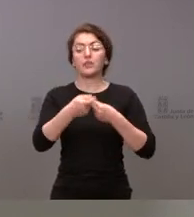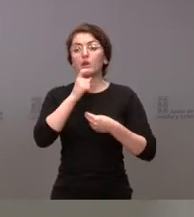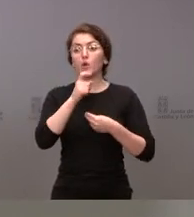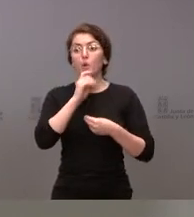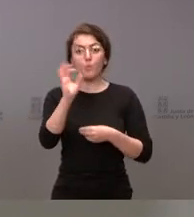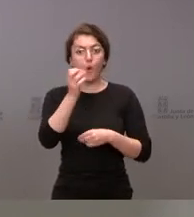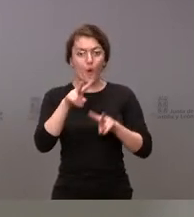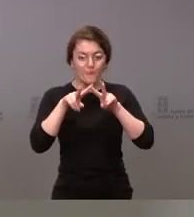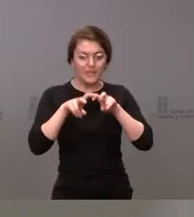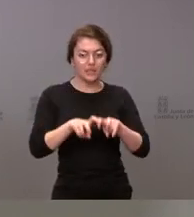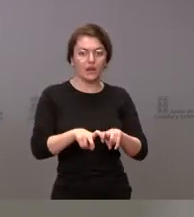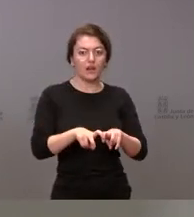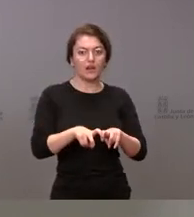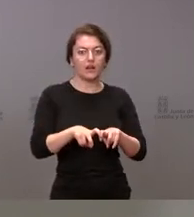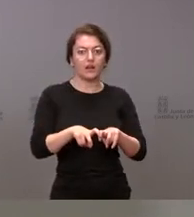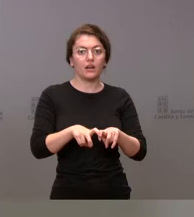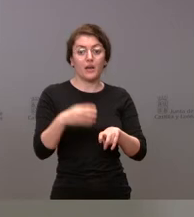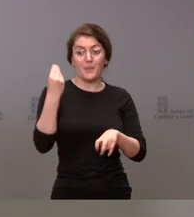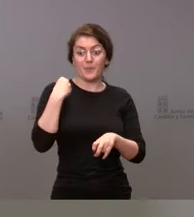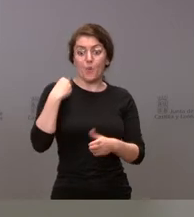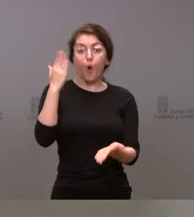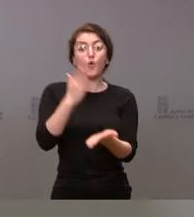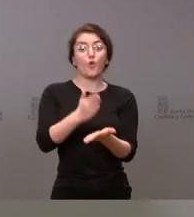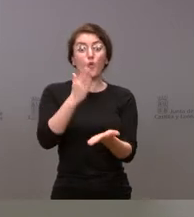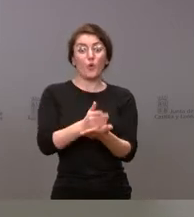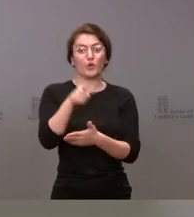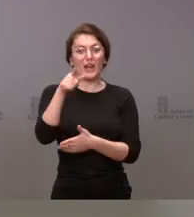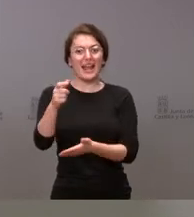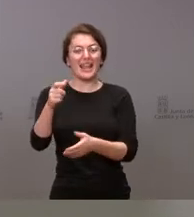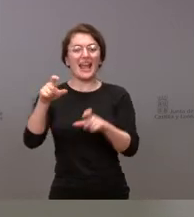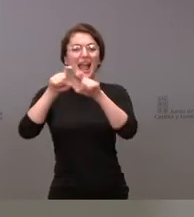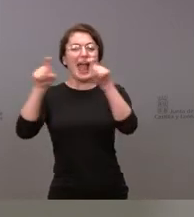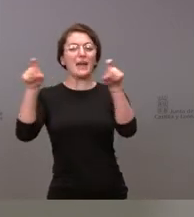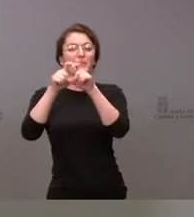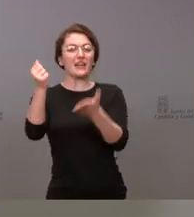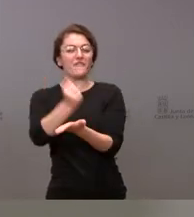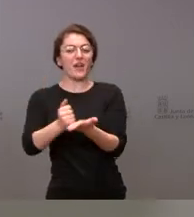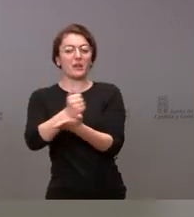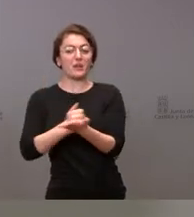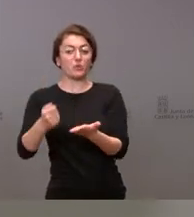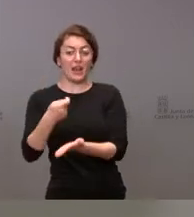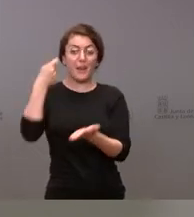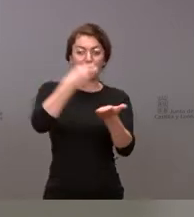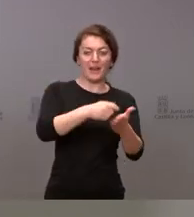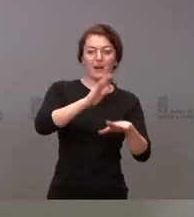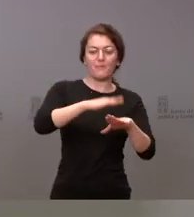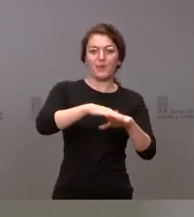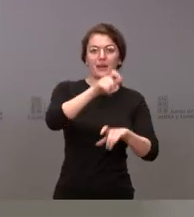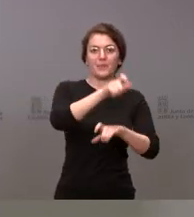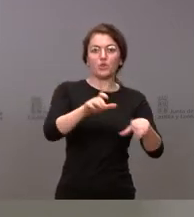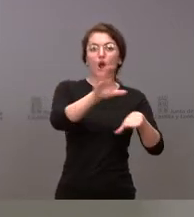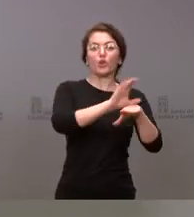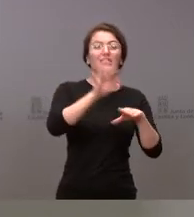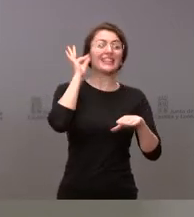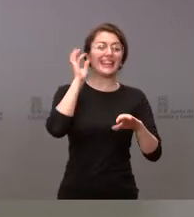curso que una farmacéutica pagó a la exconsejera de Sanidad y a otros cargos que, de hecho, no figuraban en la